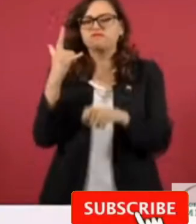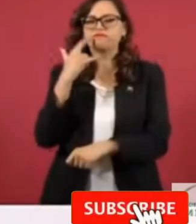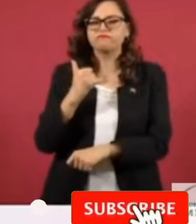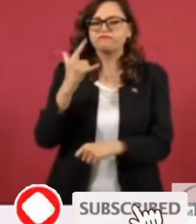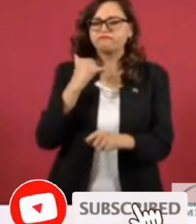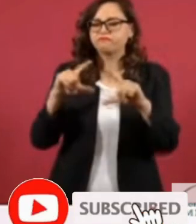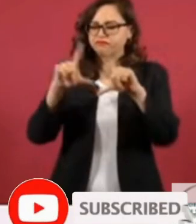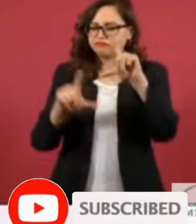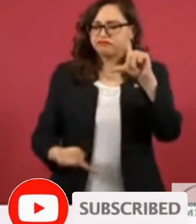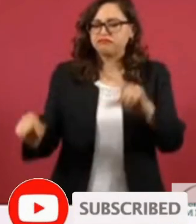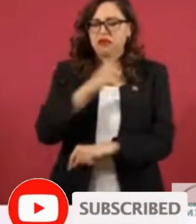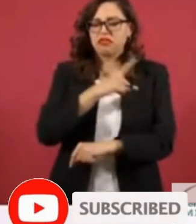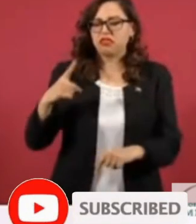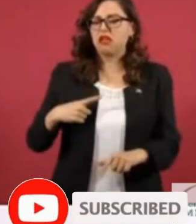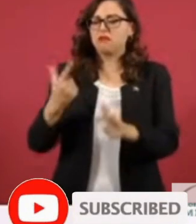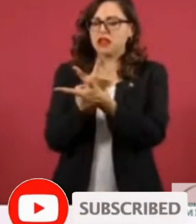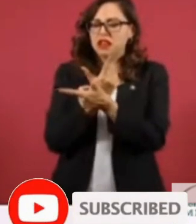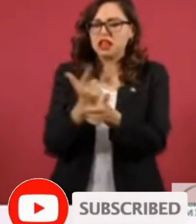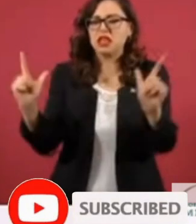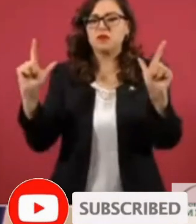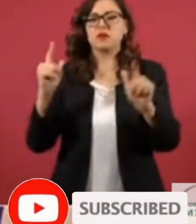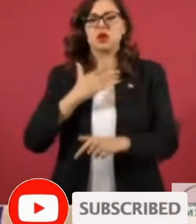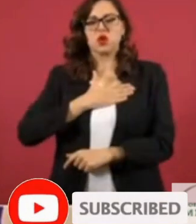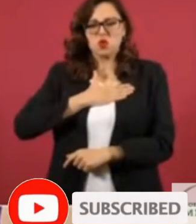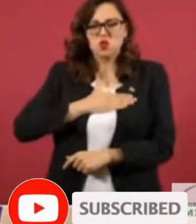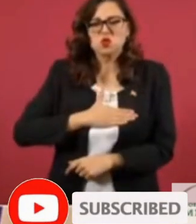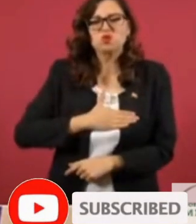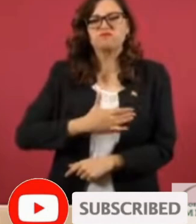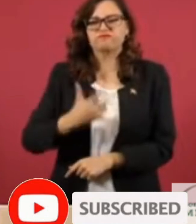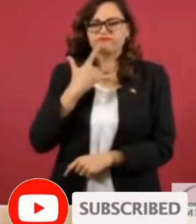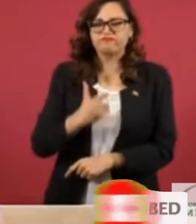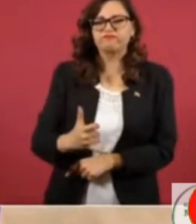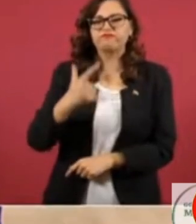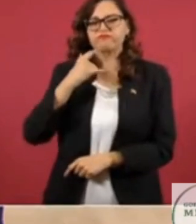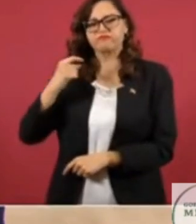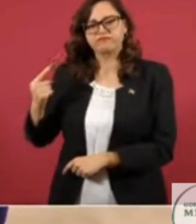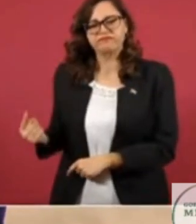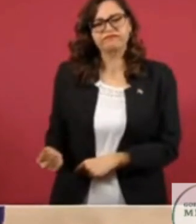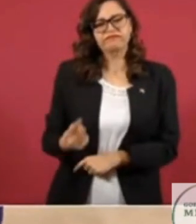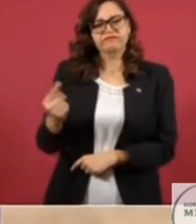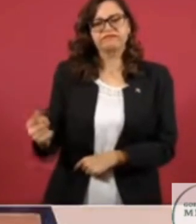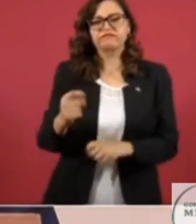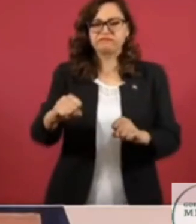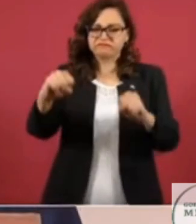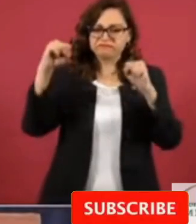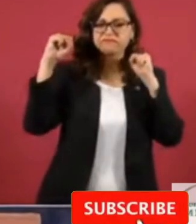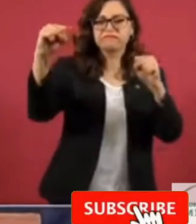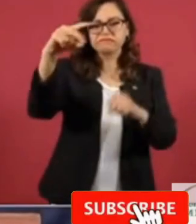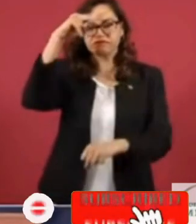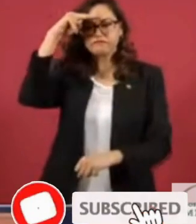justa, siempre amanecida y eterna. ¡Que viva México!